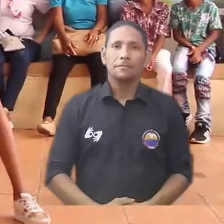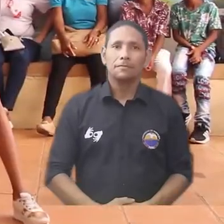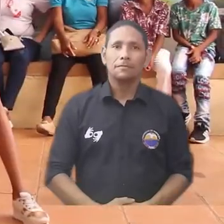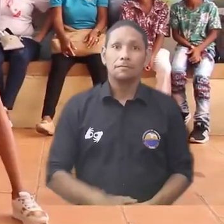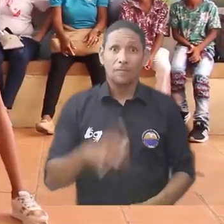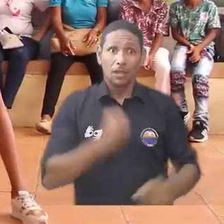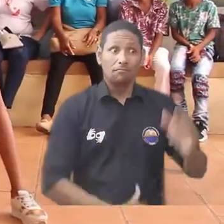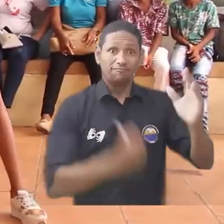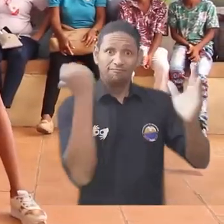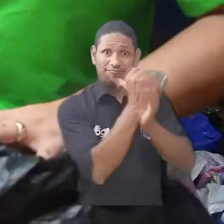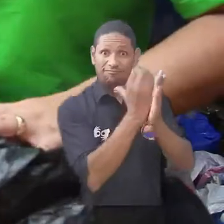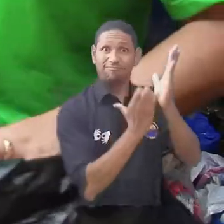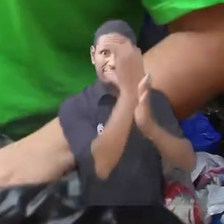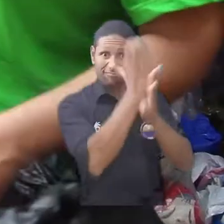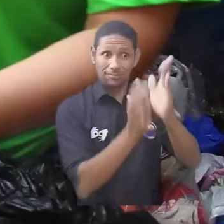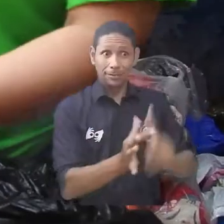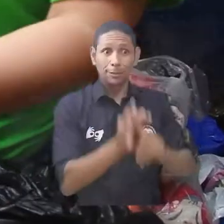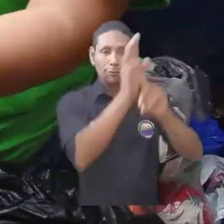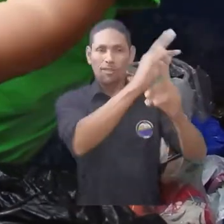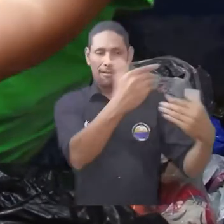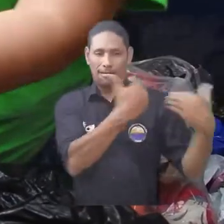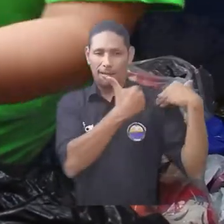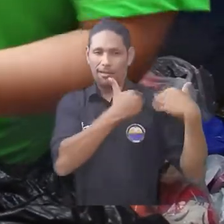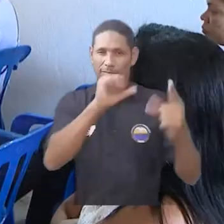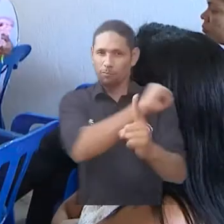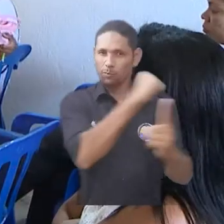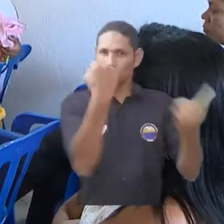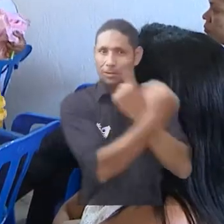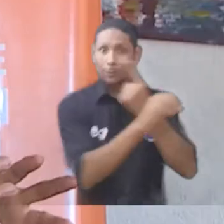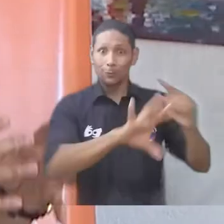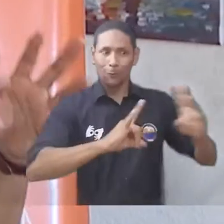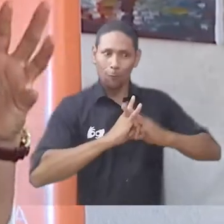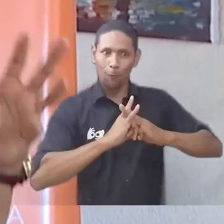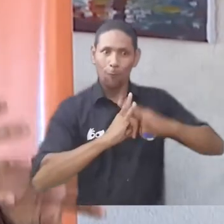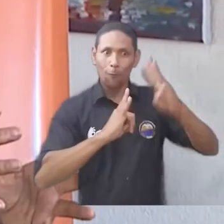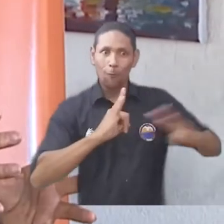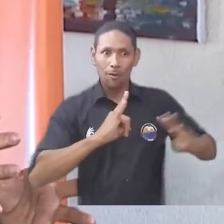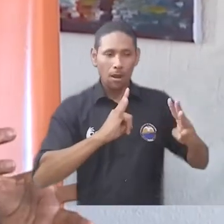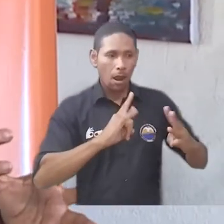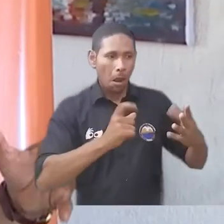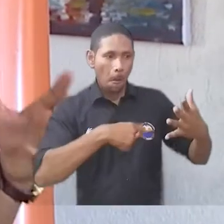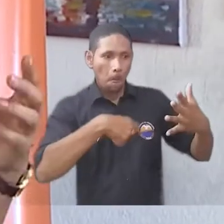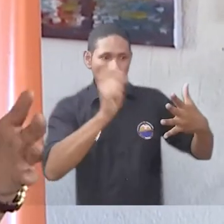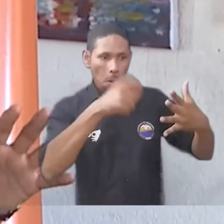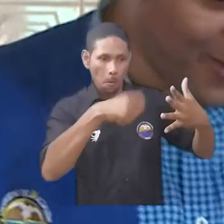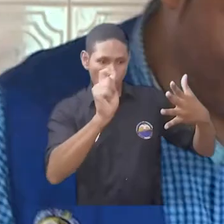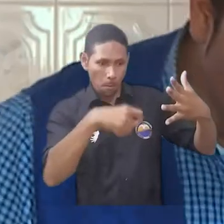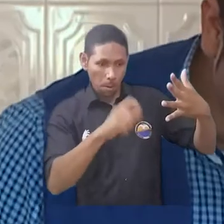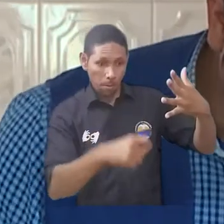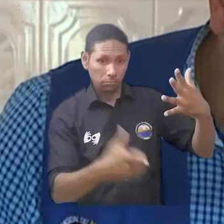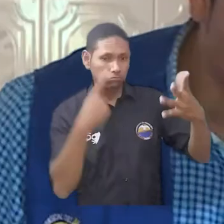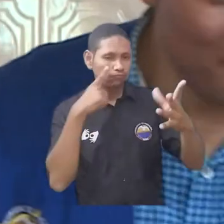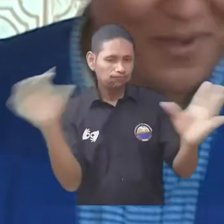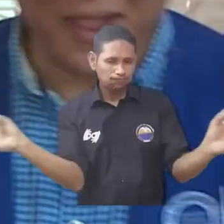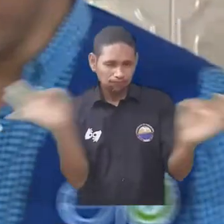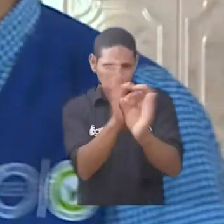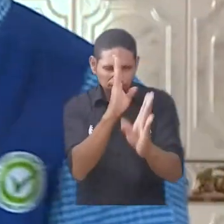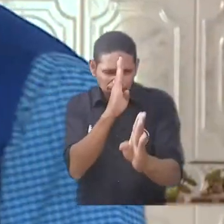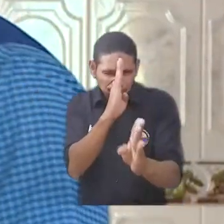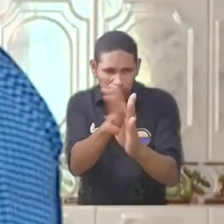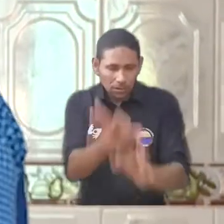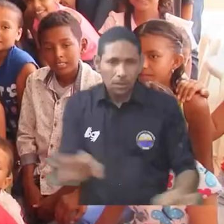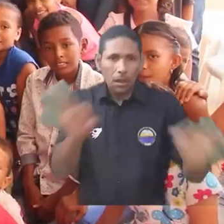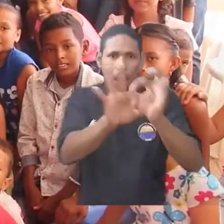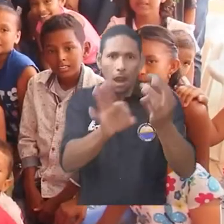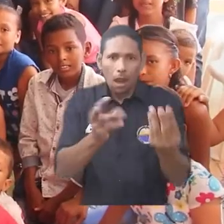El certificado en responsabilidad social le permite a este Centro de Estudios Superiores obtener beneficios enfocados en